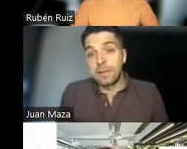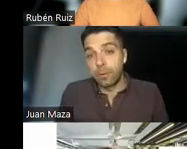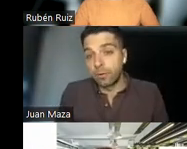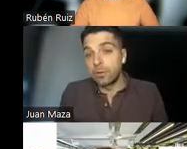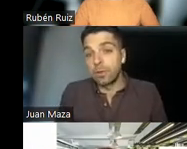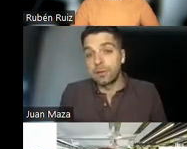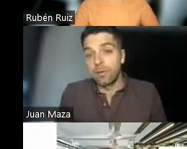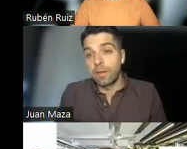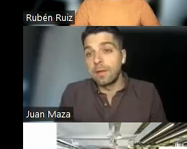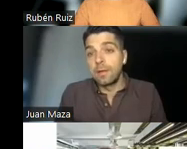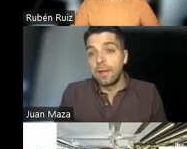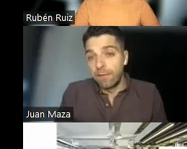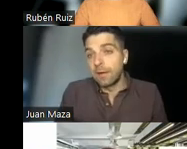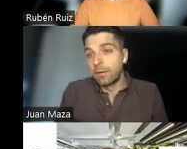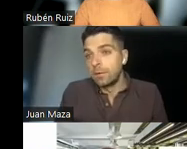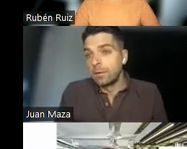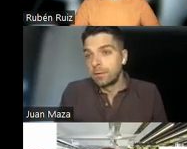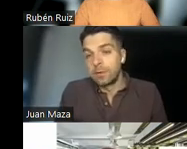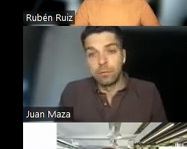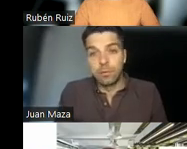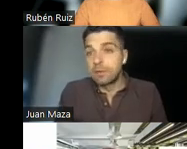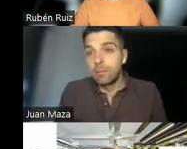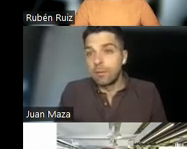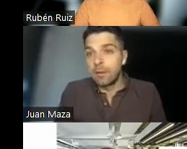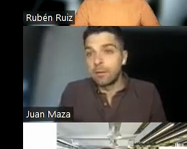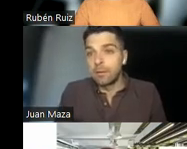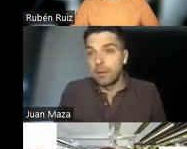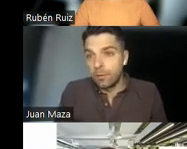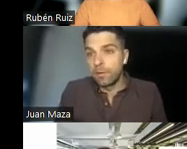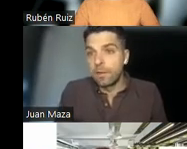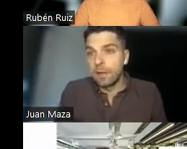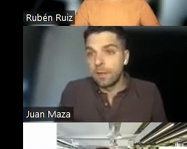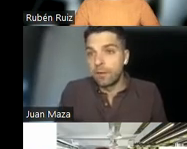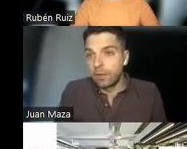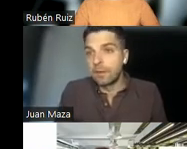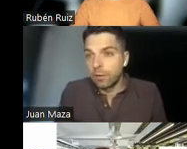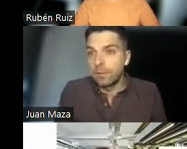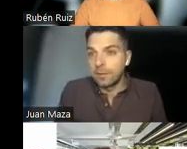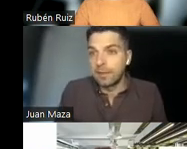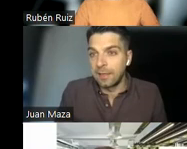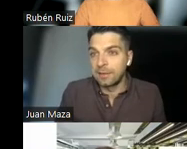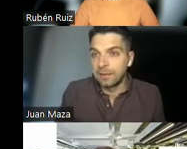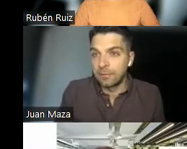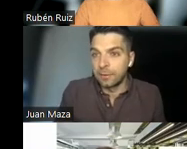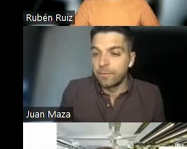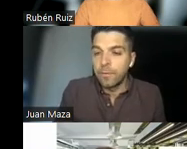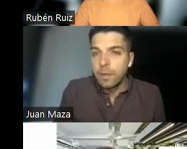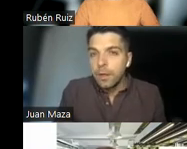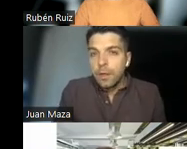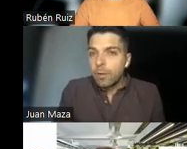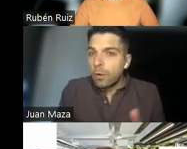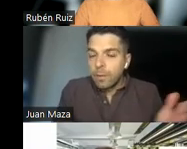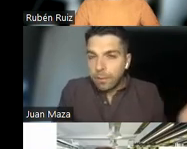teniendo en cuenta que el pronóstico que se os da es bajo. Entonces, si tú no estás motivado, es muy difícil hacer durante 12 meses este tratamiento.